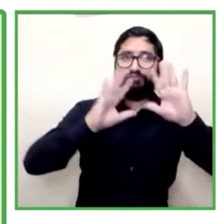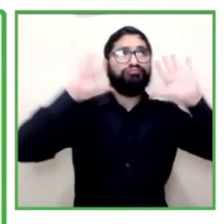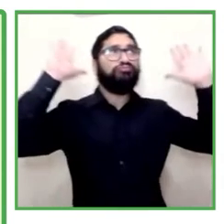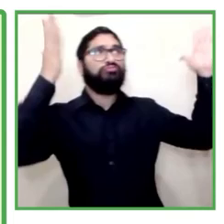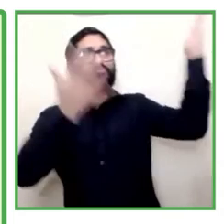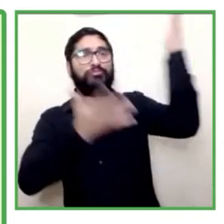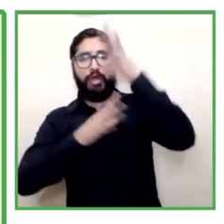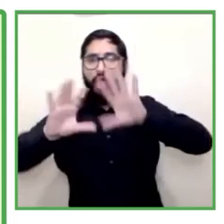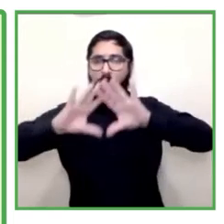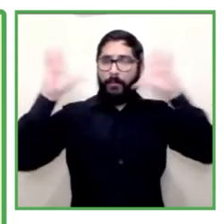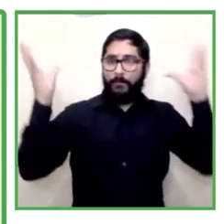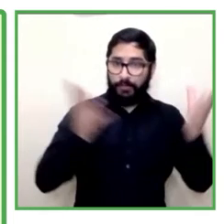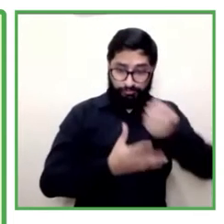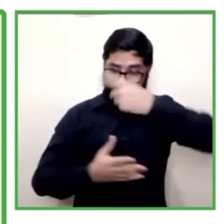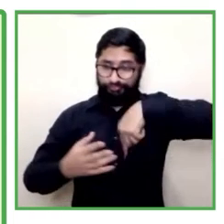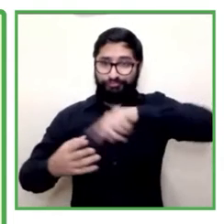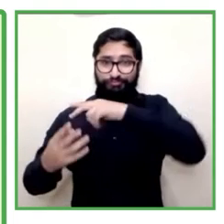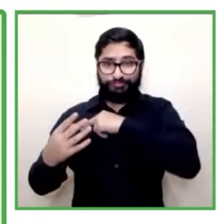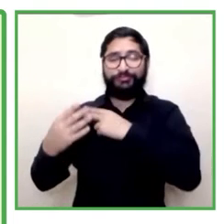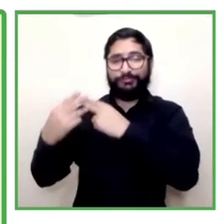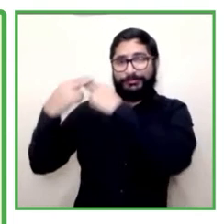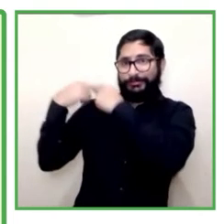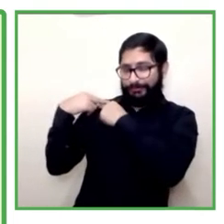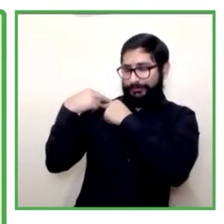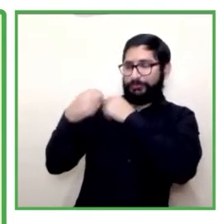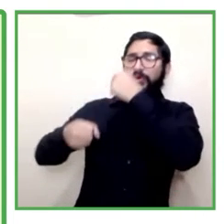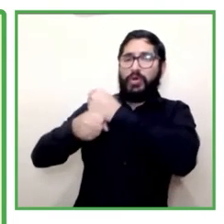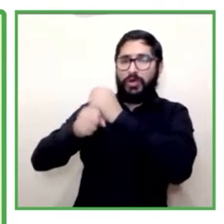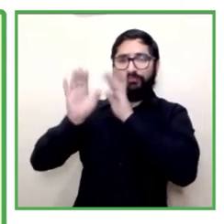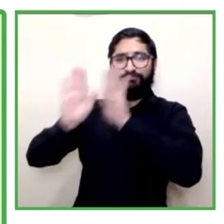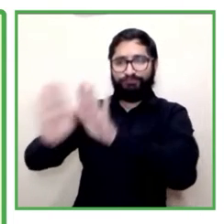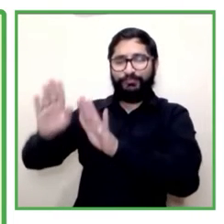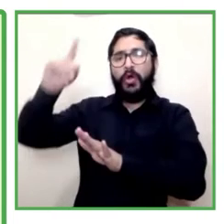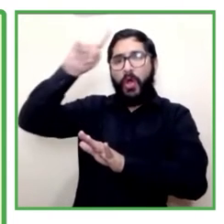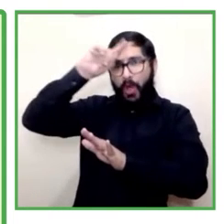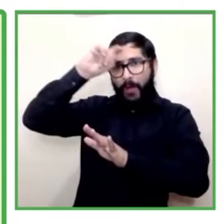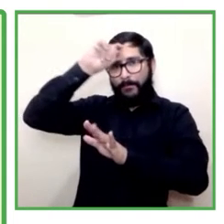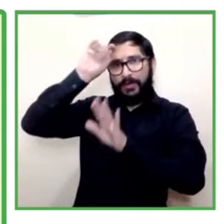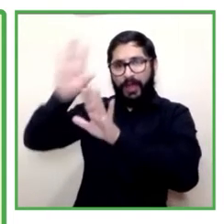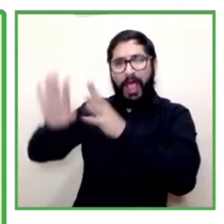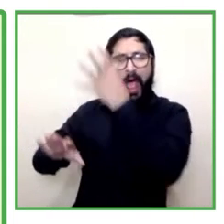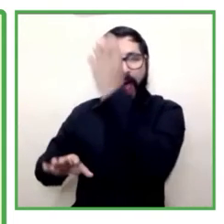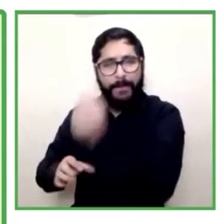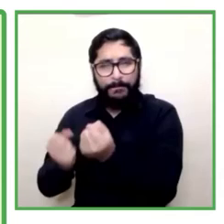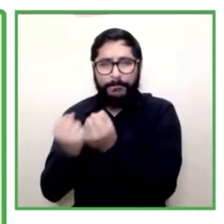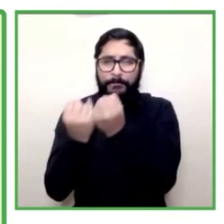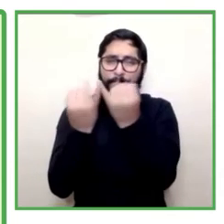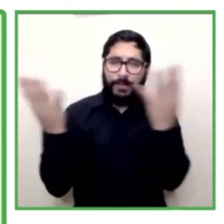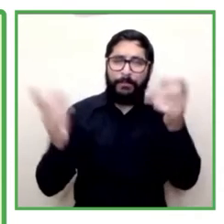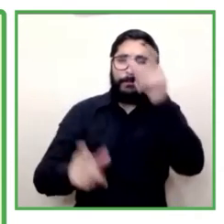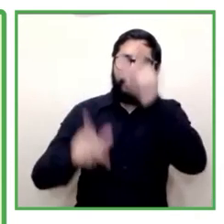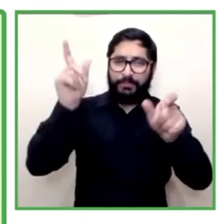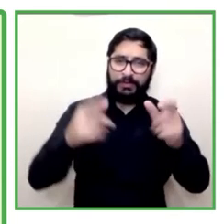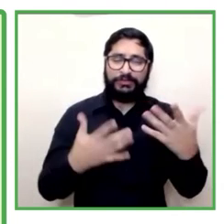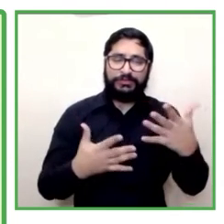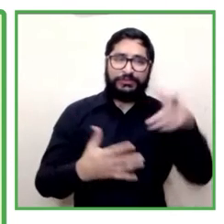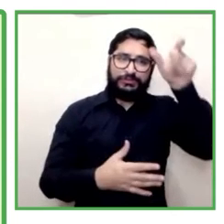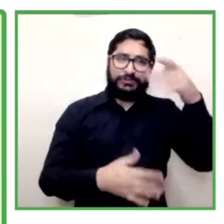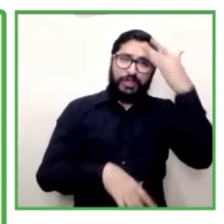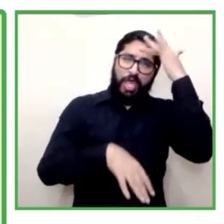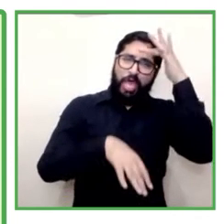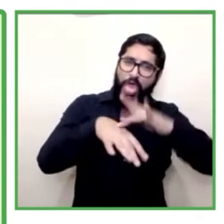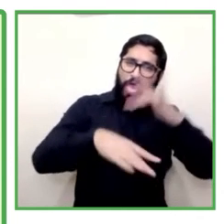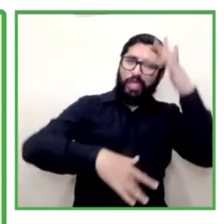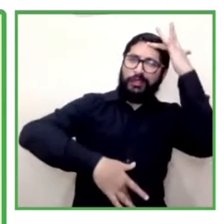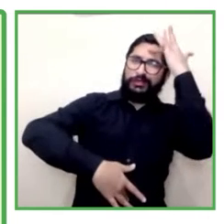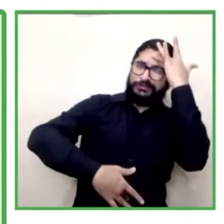hospital de día, que tenemos pacientes, ya no queremos más pacientes, queremos dirigentes, ya no queremos más protegidos, queremos productivos y